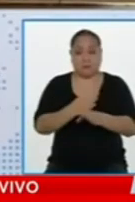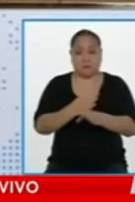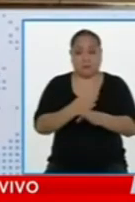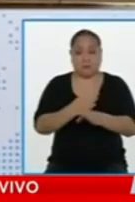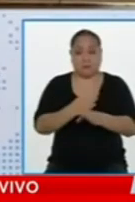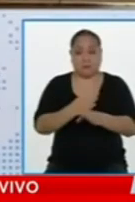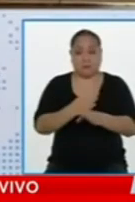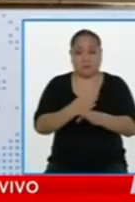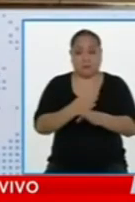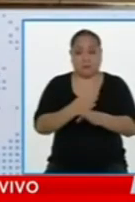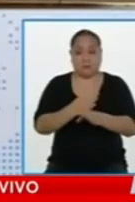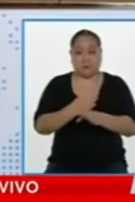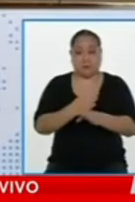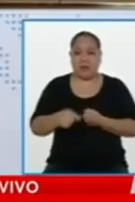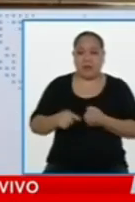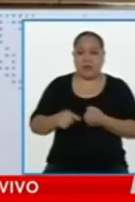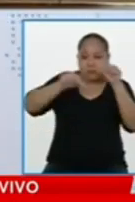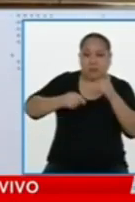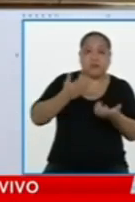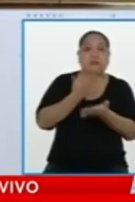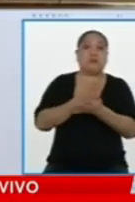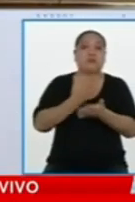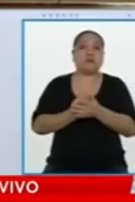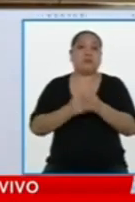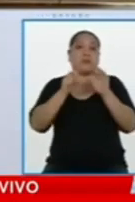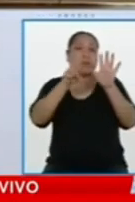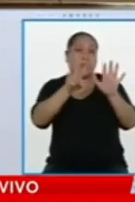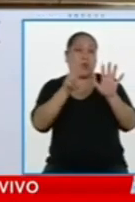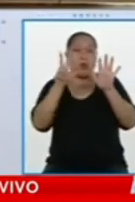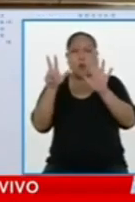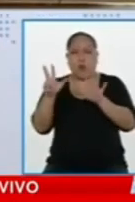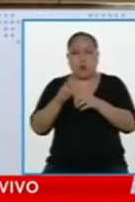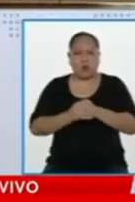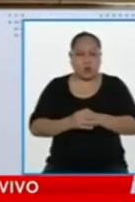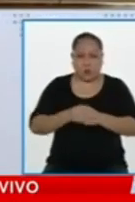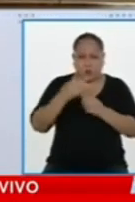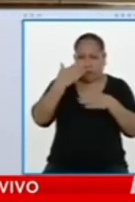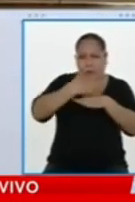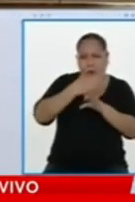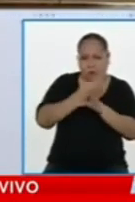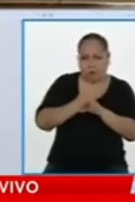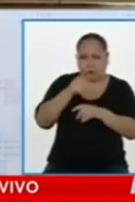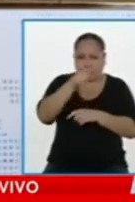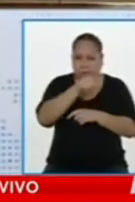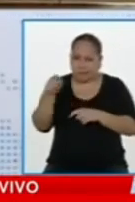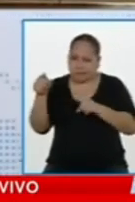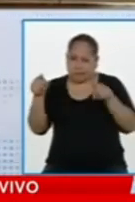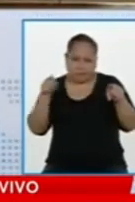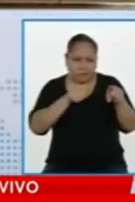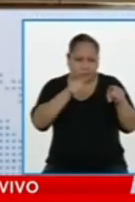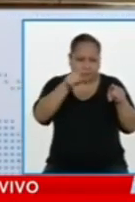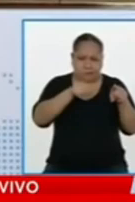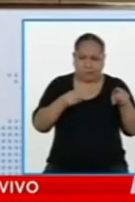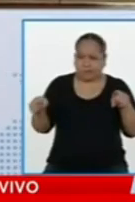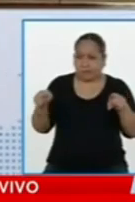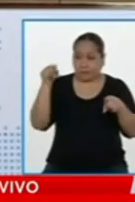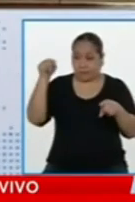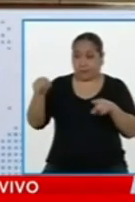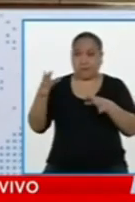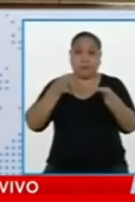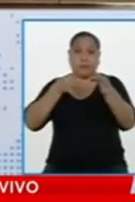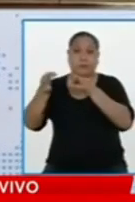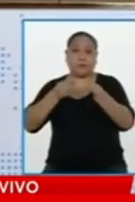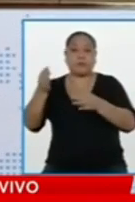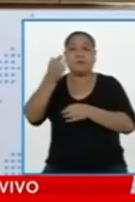interno, que es la